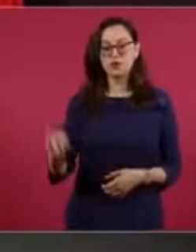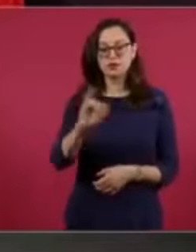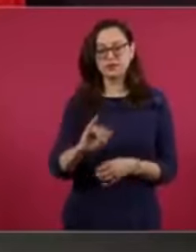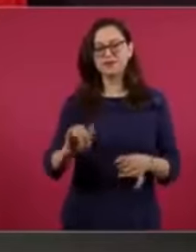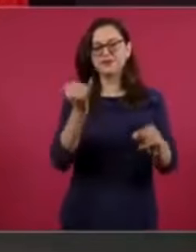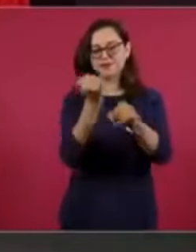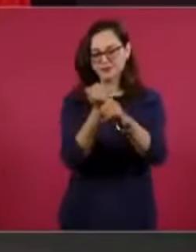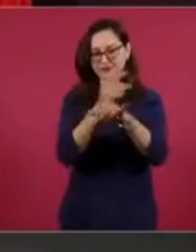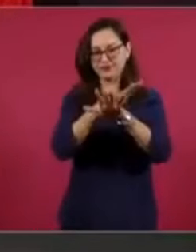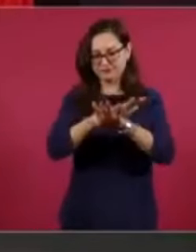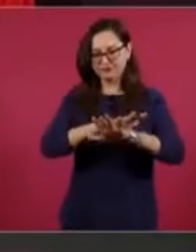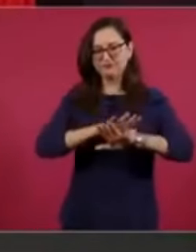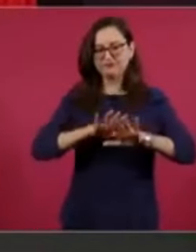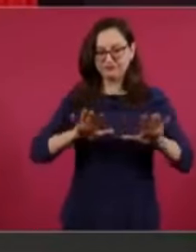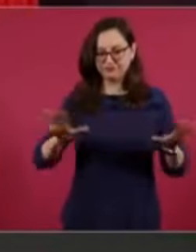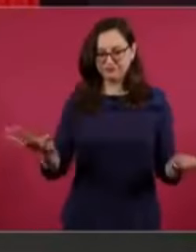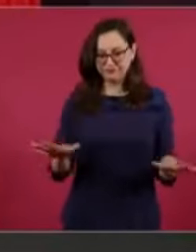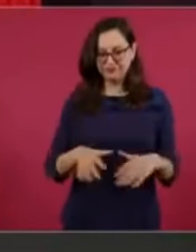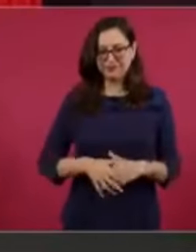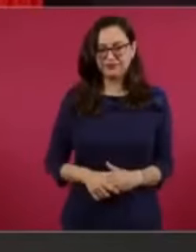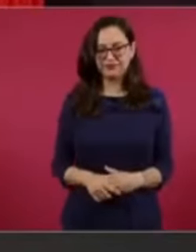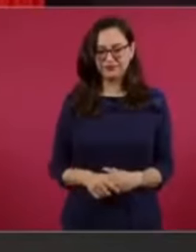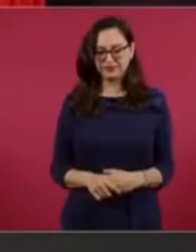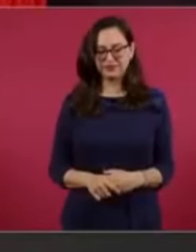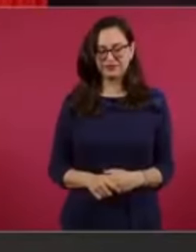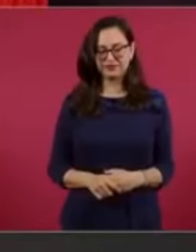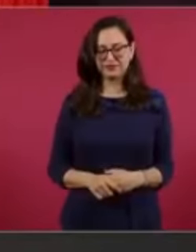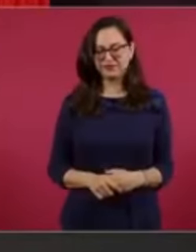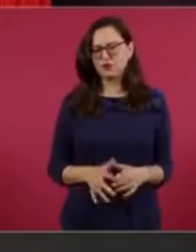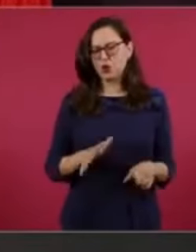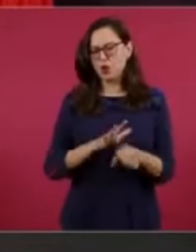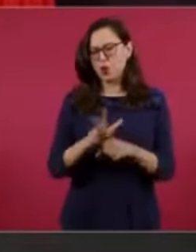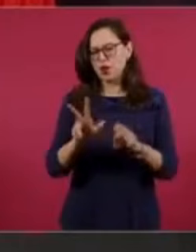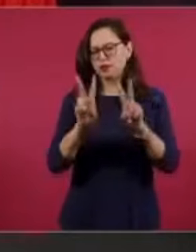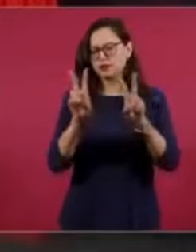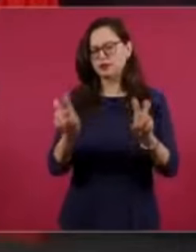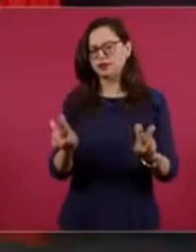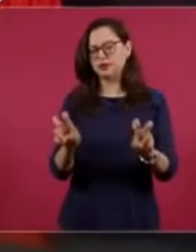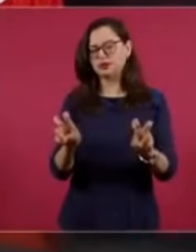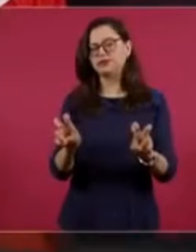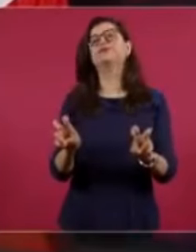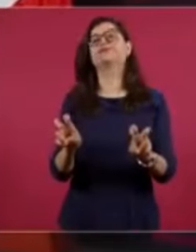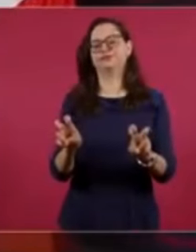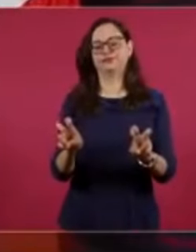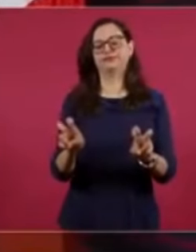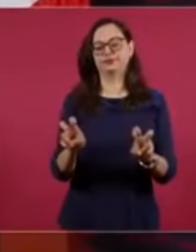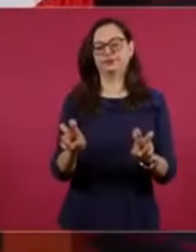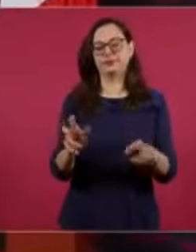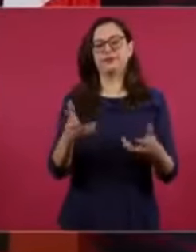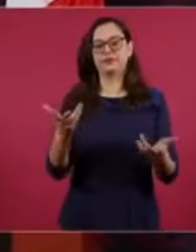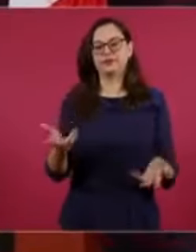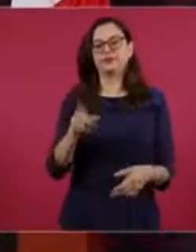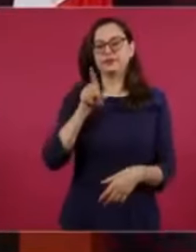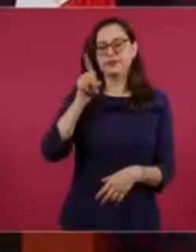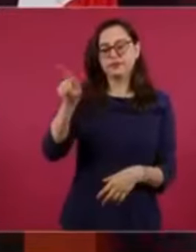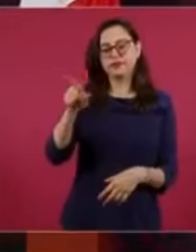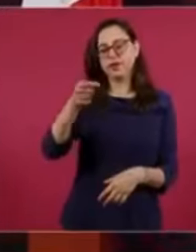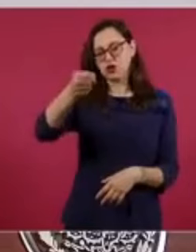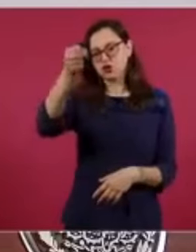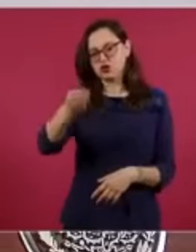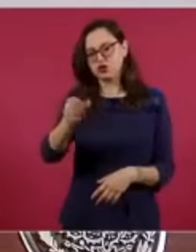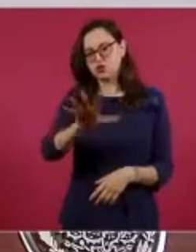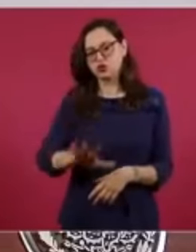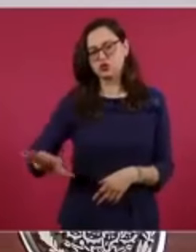sobre el corredor interoceánico en el Istmo